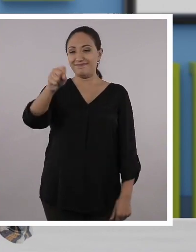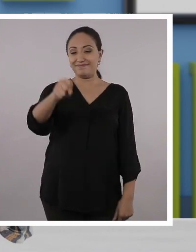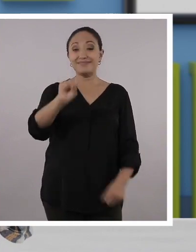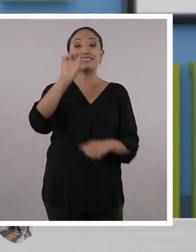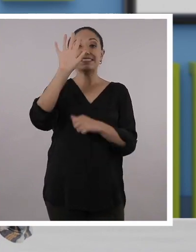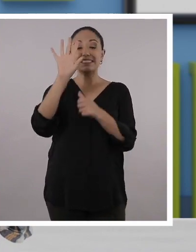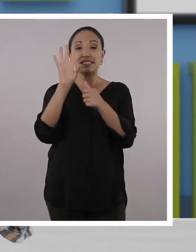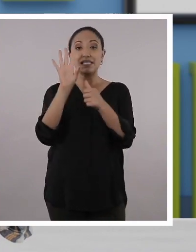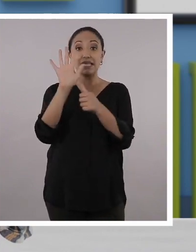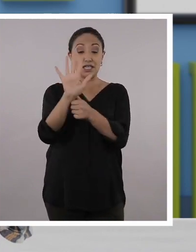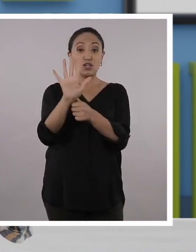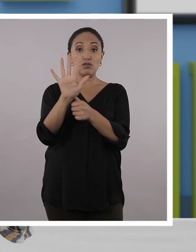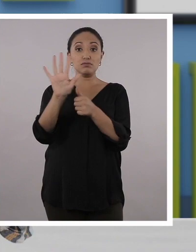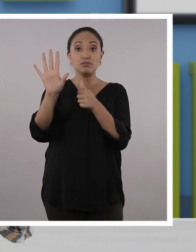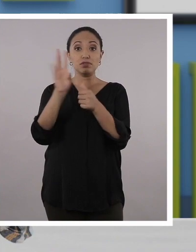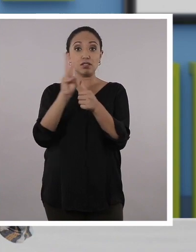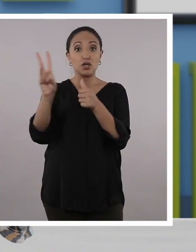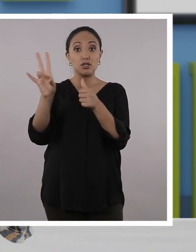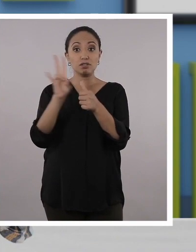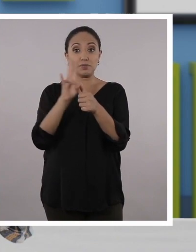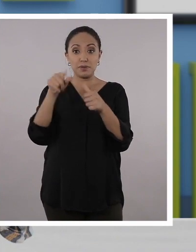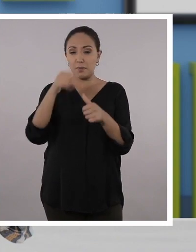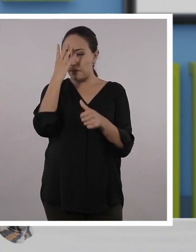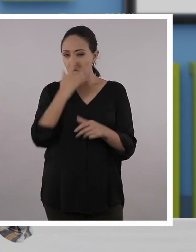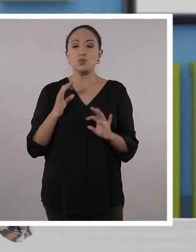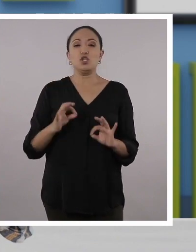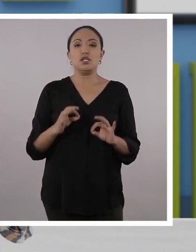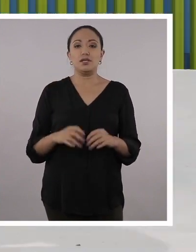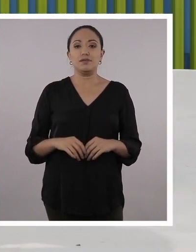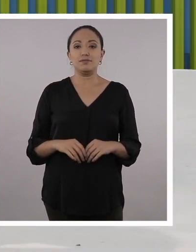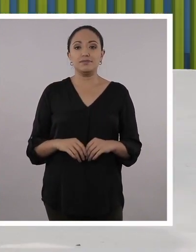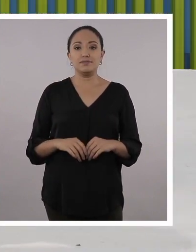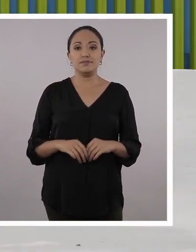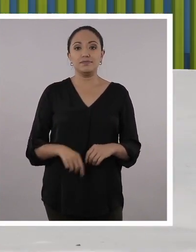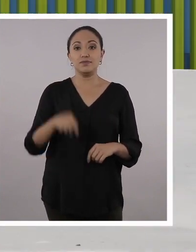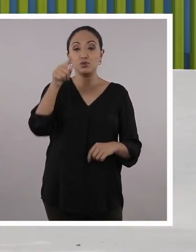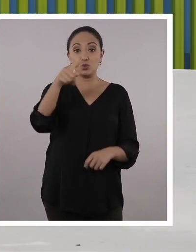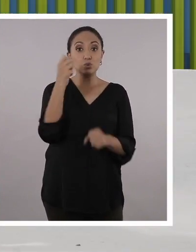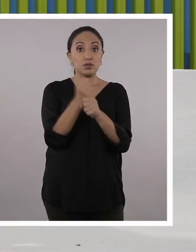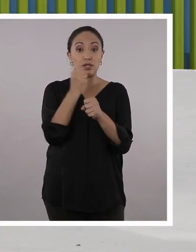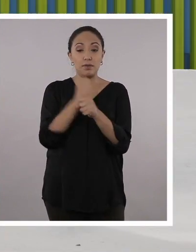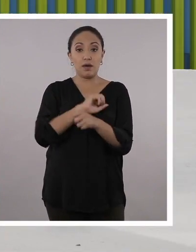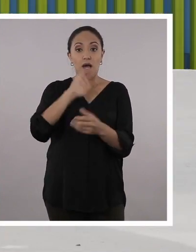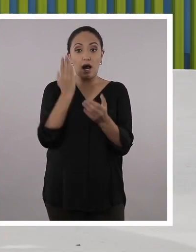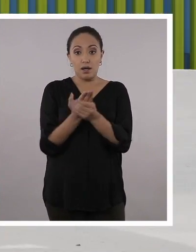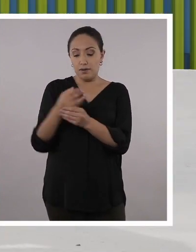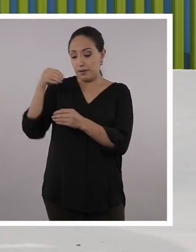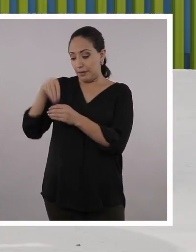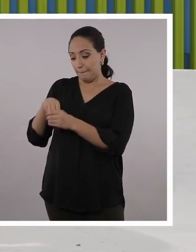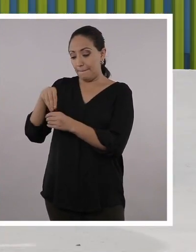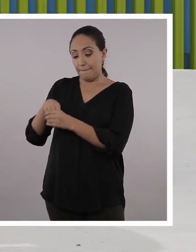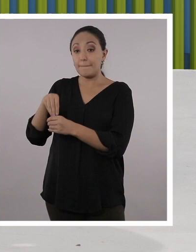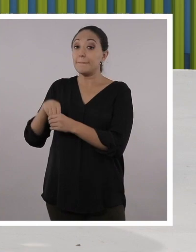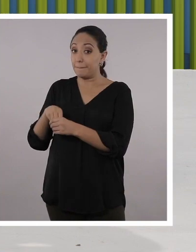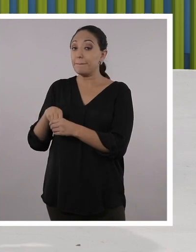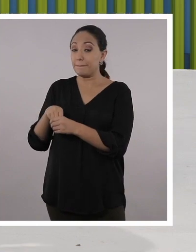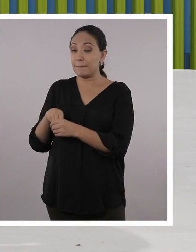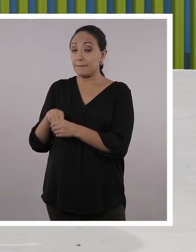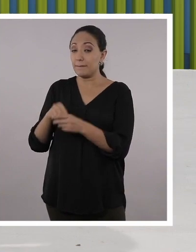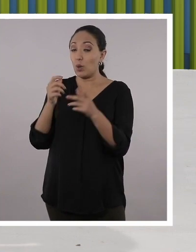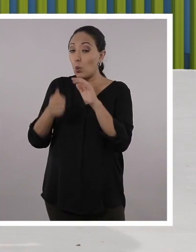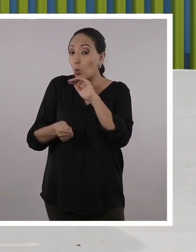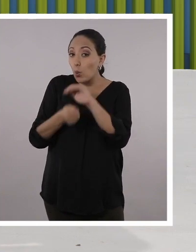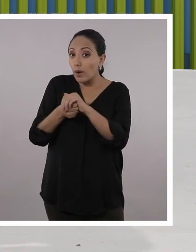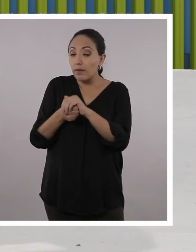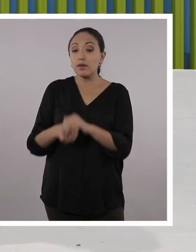Quinto, sexto y séptimo de básica, la más chévere. Esta es la franja, la más chévere. Recuerden chicos y chicas que sus trabajos tienen que ir al portafolio del